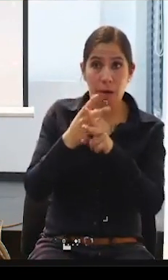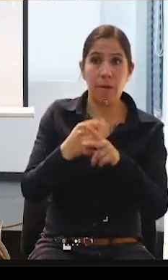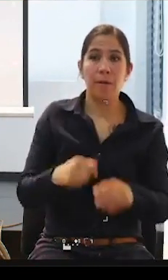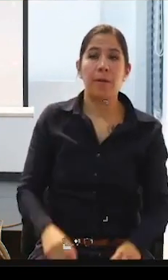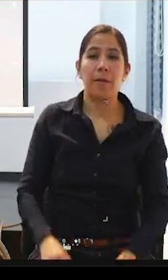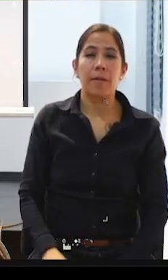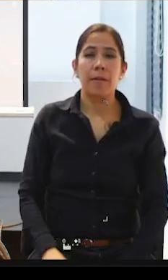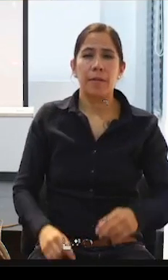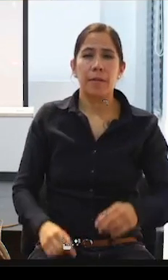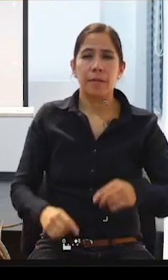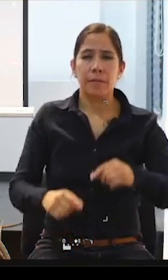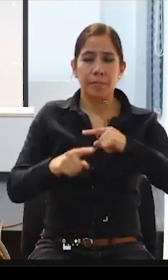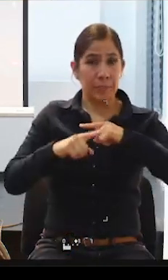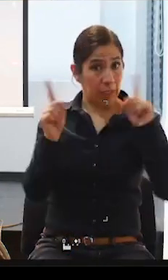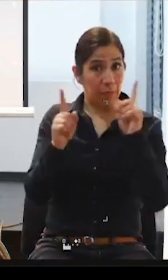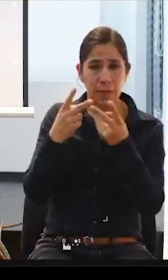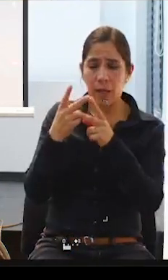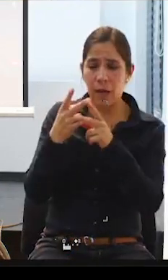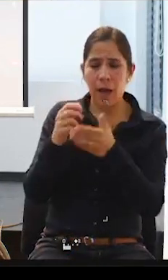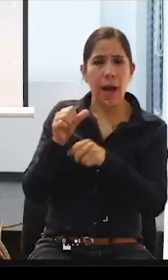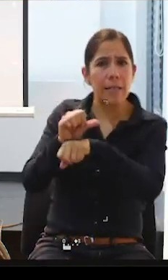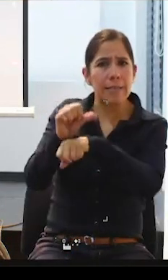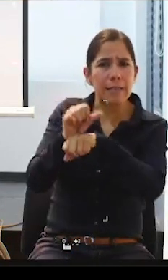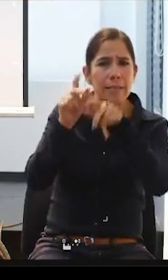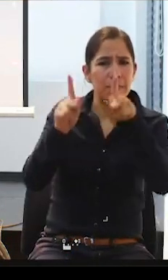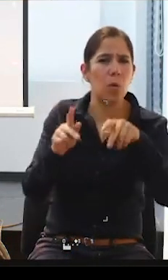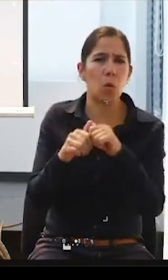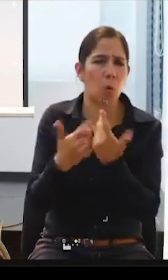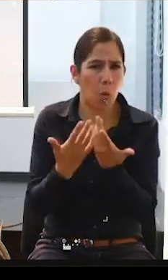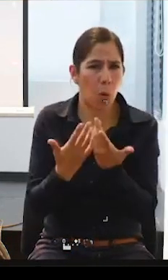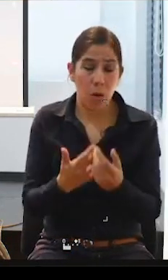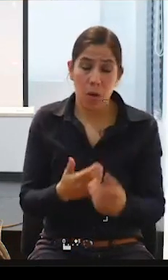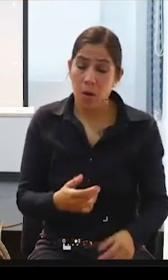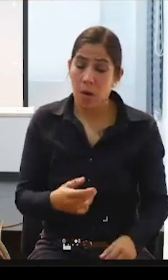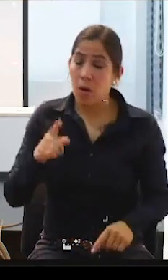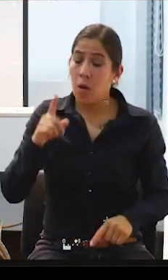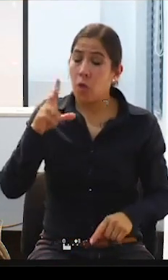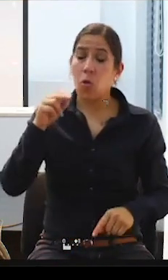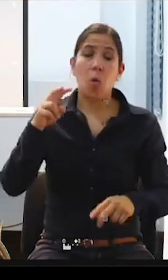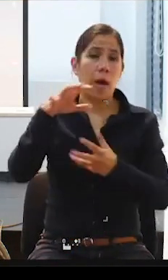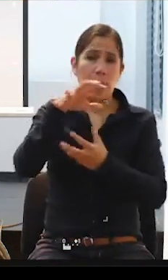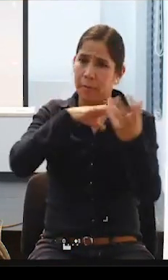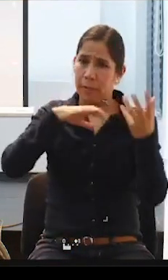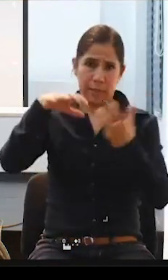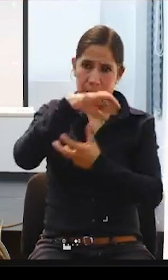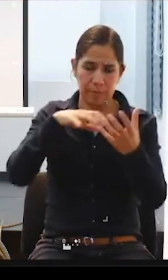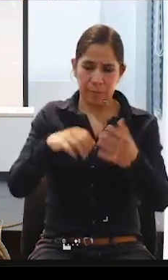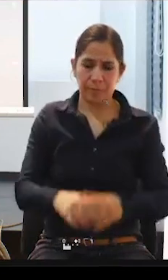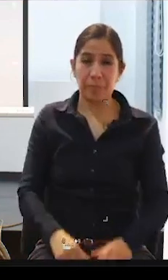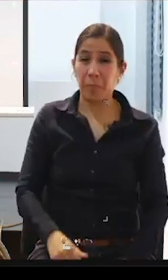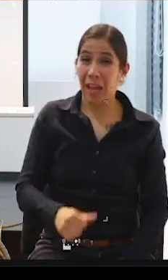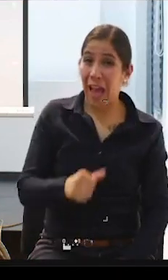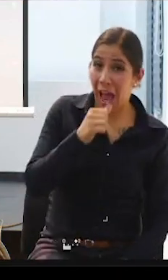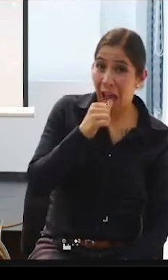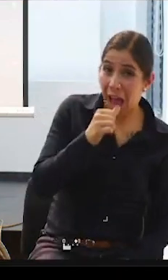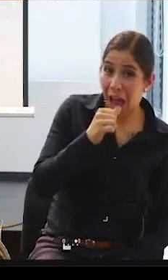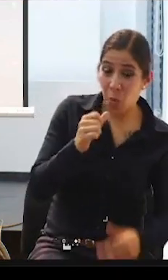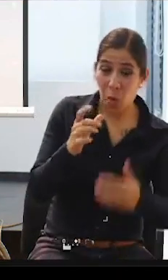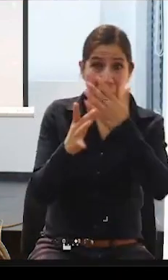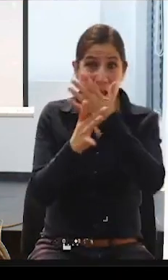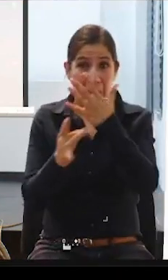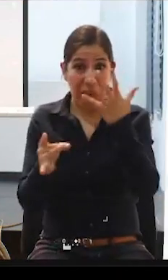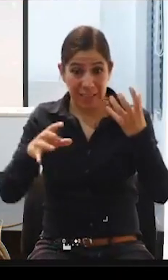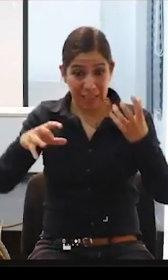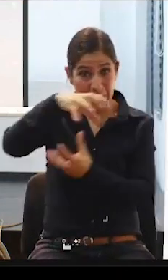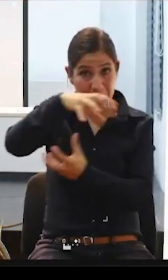personal y el cuido, ¿verdad? Porque no se puede mezclar, es como tratar de mezclar el agua con el aceite y